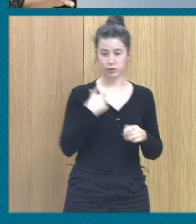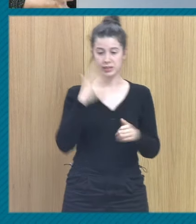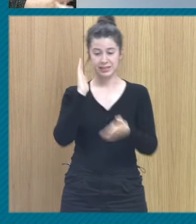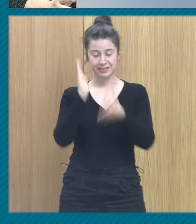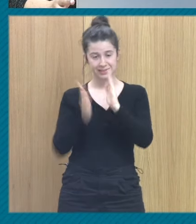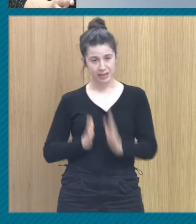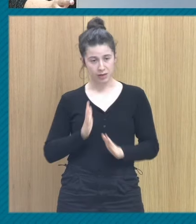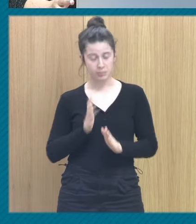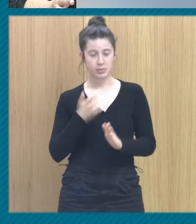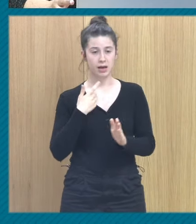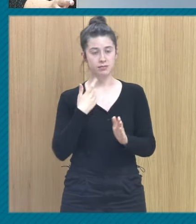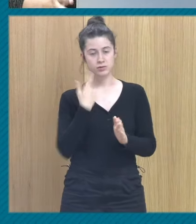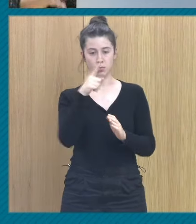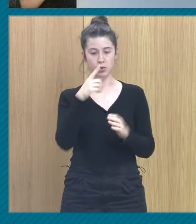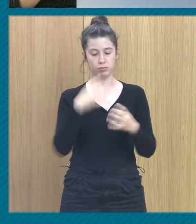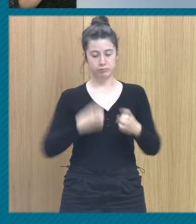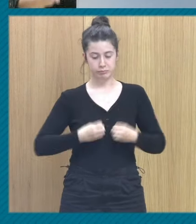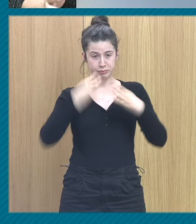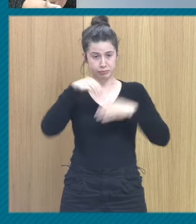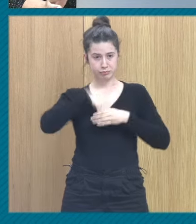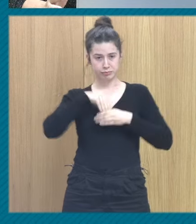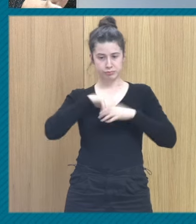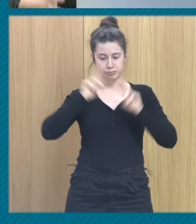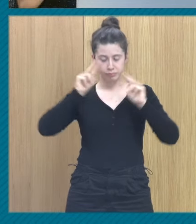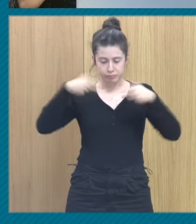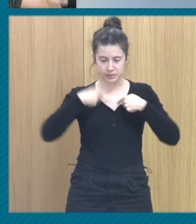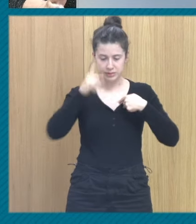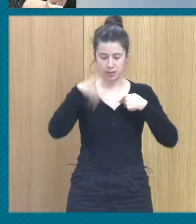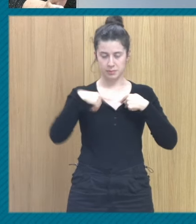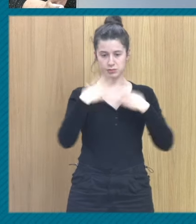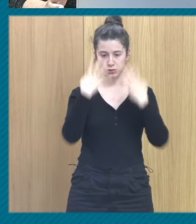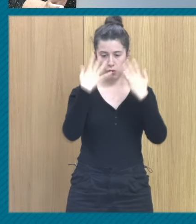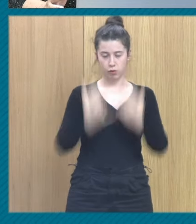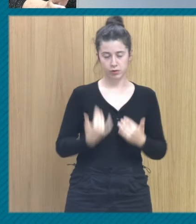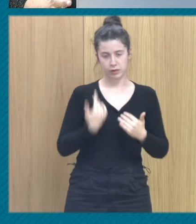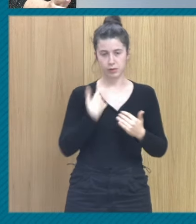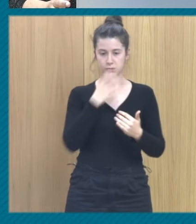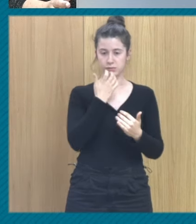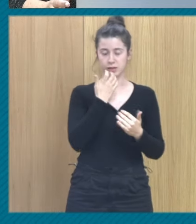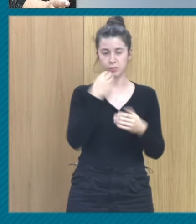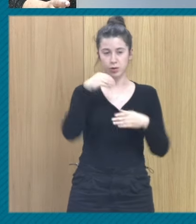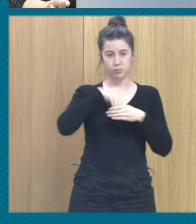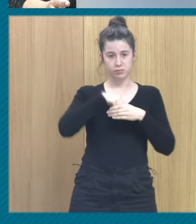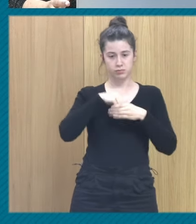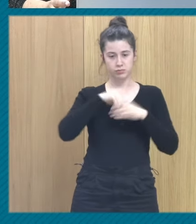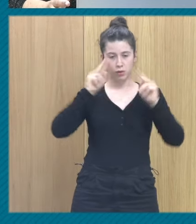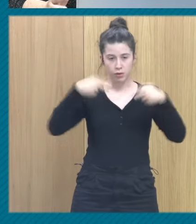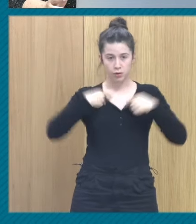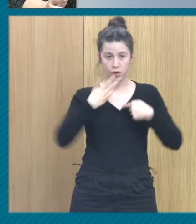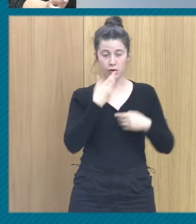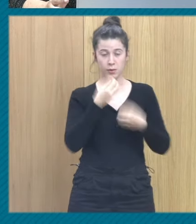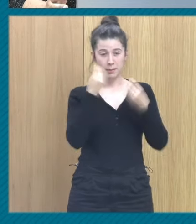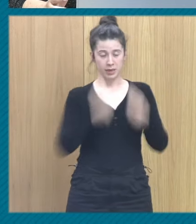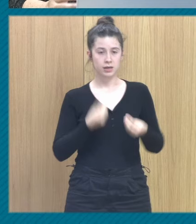consciente aprender a conocer tu edificio porque conociendo tu edificio puedes hacer obras de mejora. Y